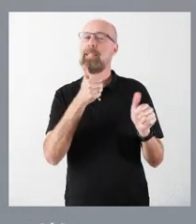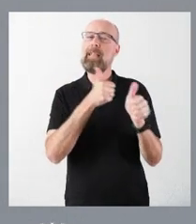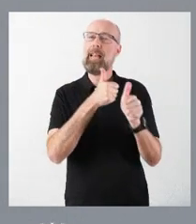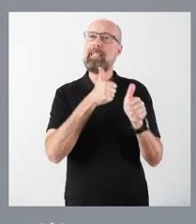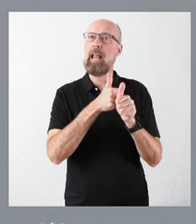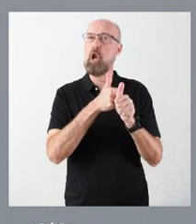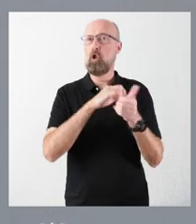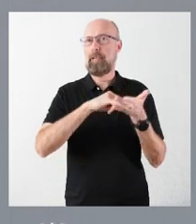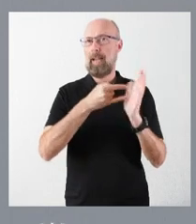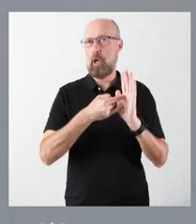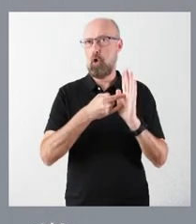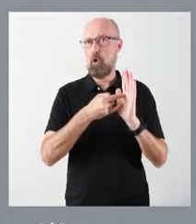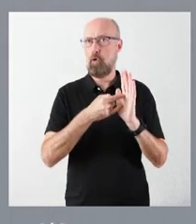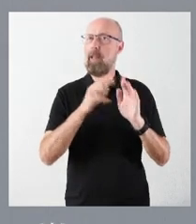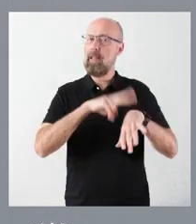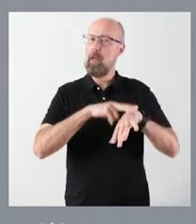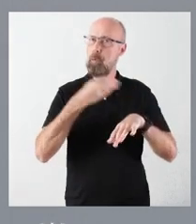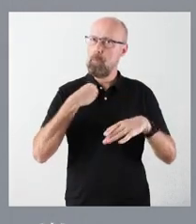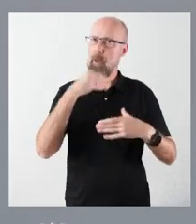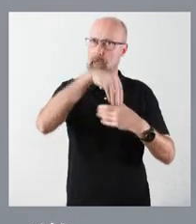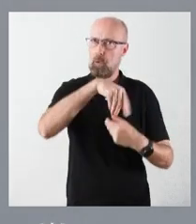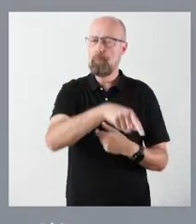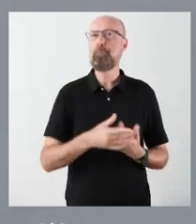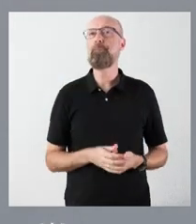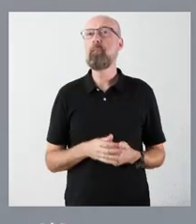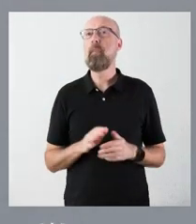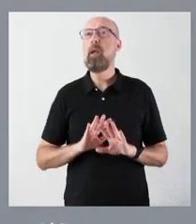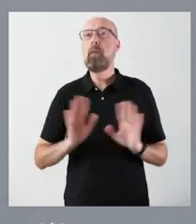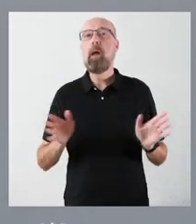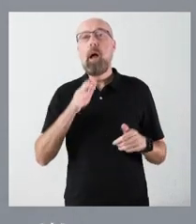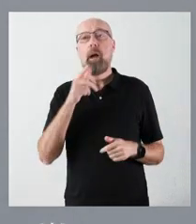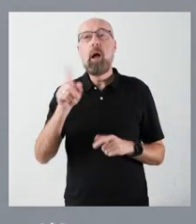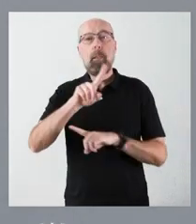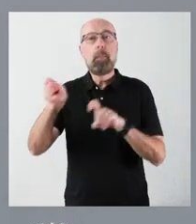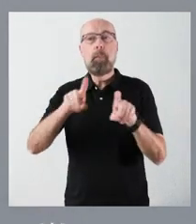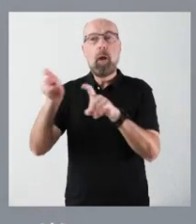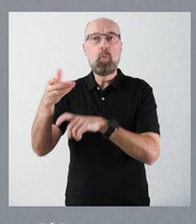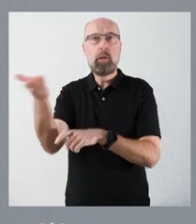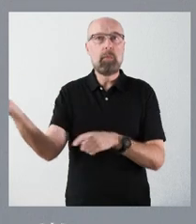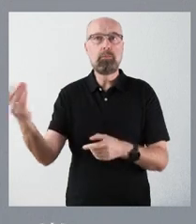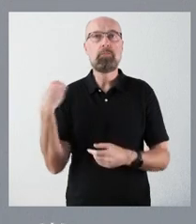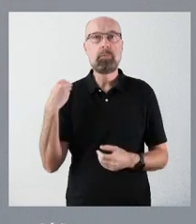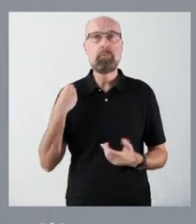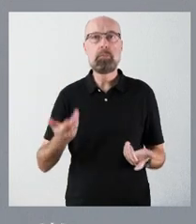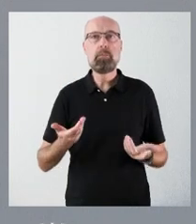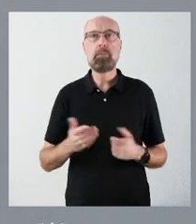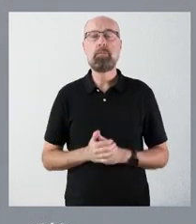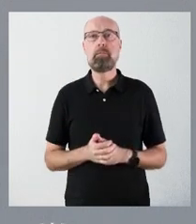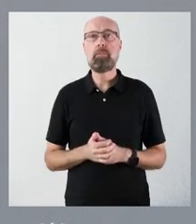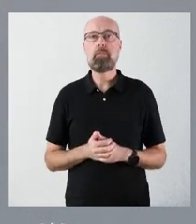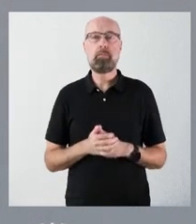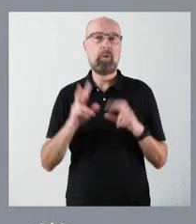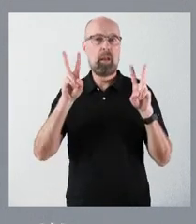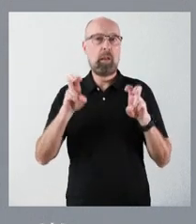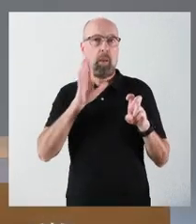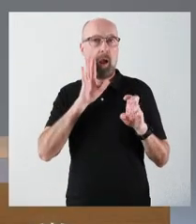técnico de la propia delegación territorial. Y, sin más, pues estamos a las preguntas que ustedes estén oportuno de formular sobre estos asuntos, sobre